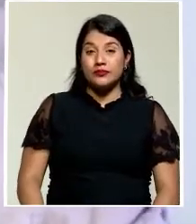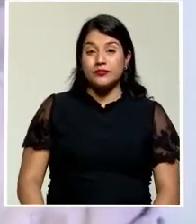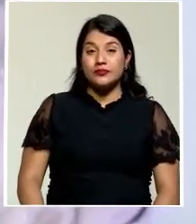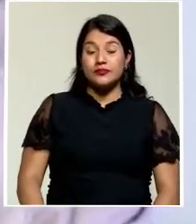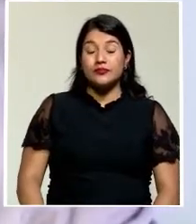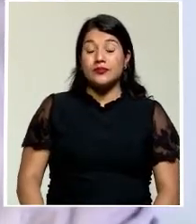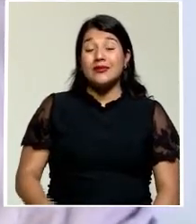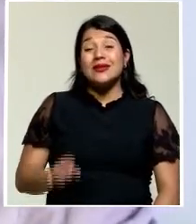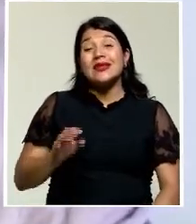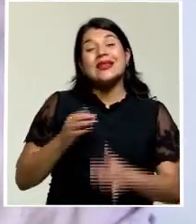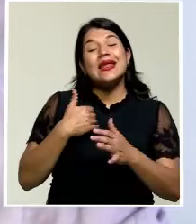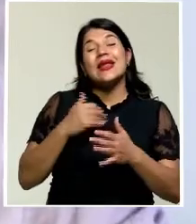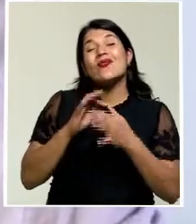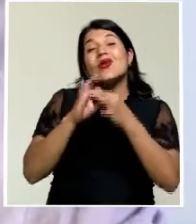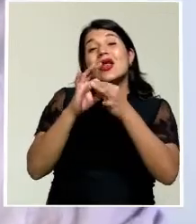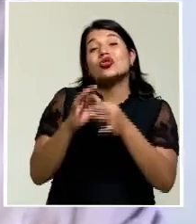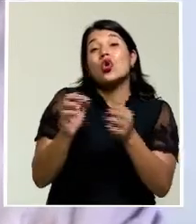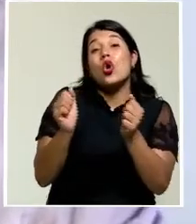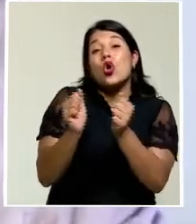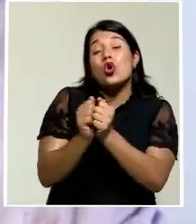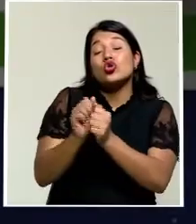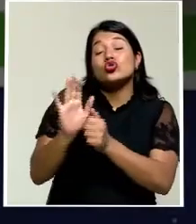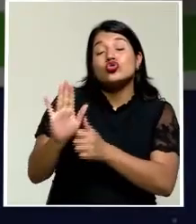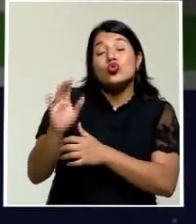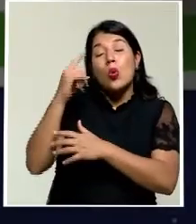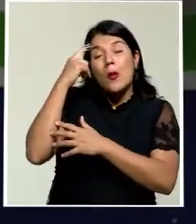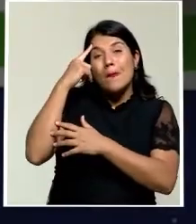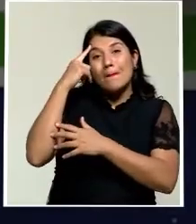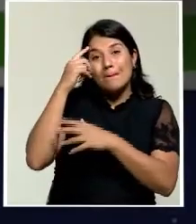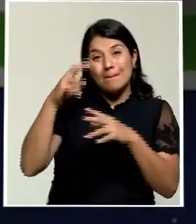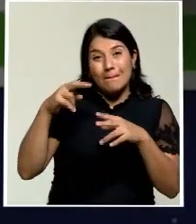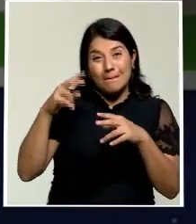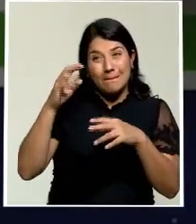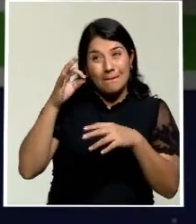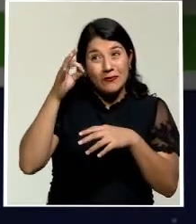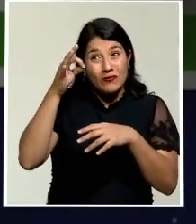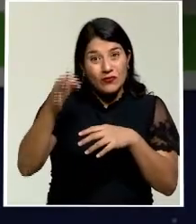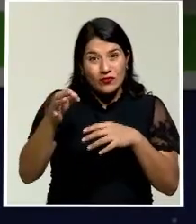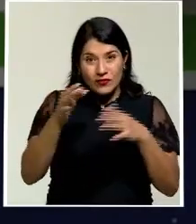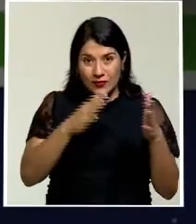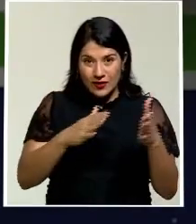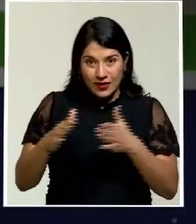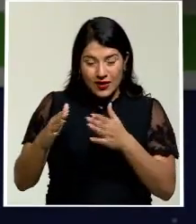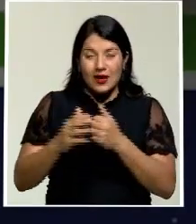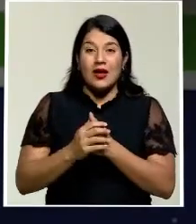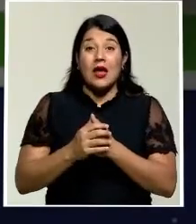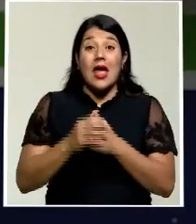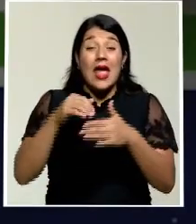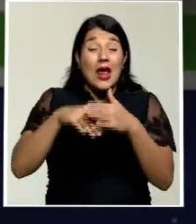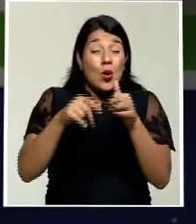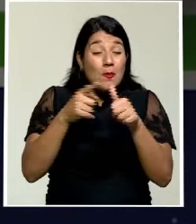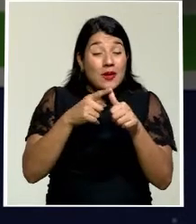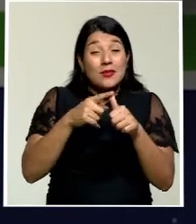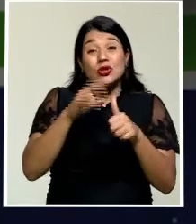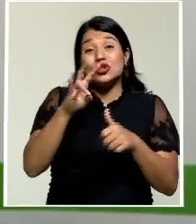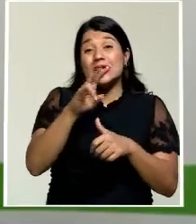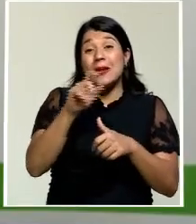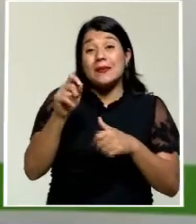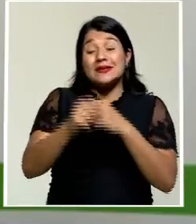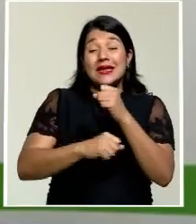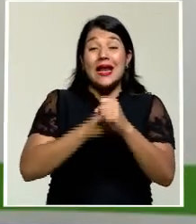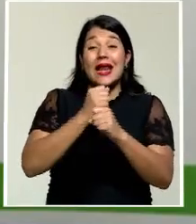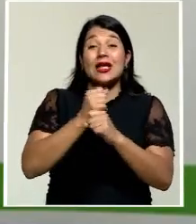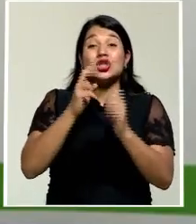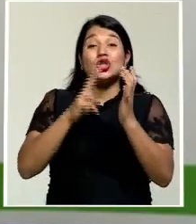tiene que ver con esta proyección a futuro. Pese a las nuevas normativas, en los primeros siete meses de 2021